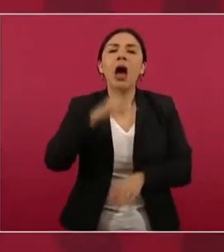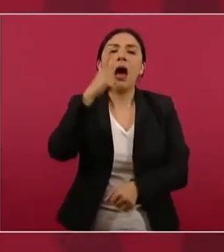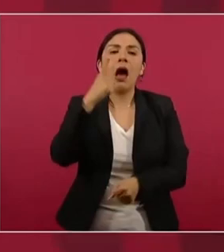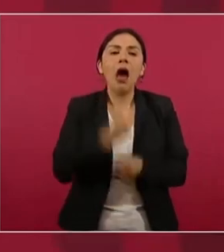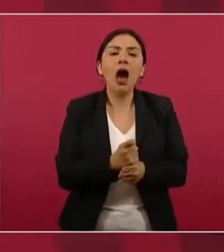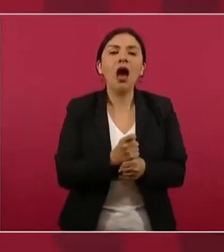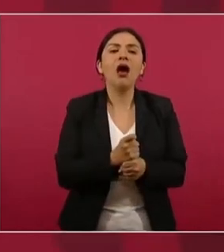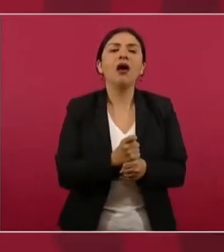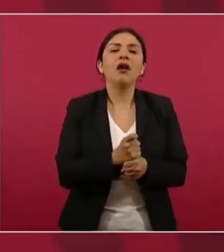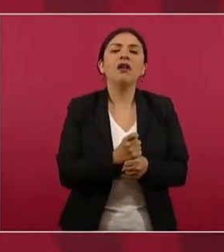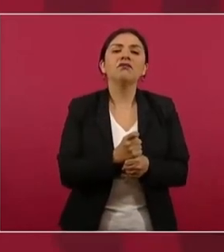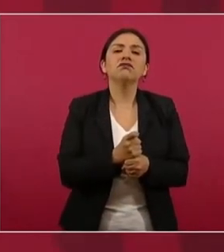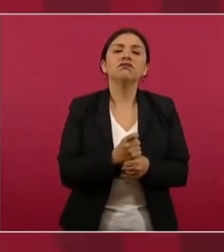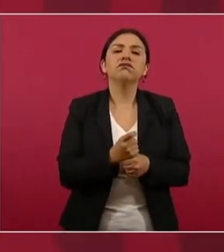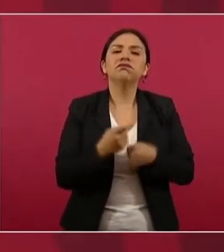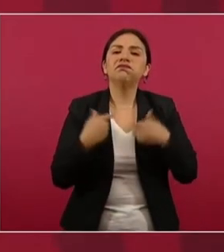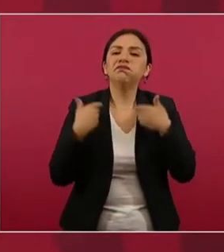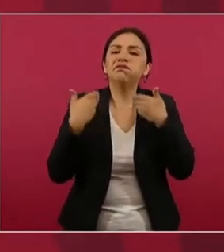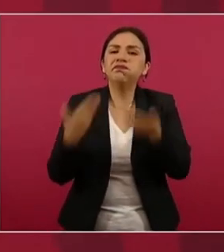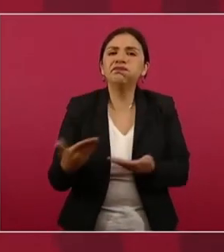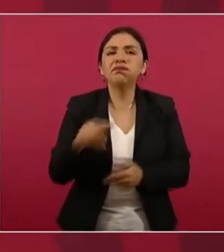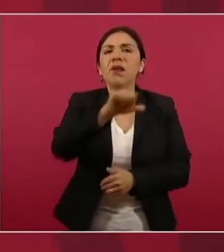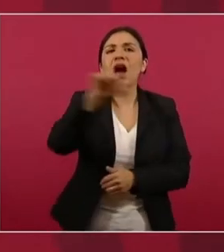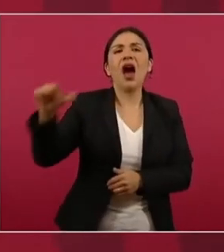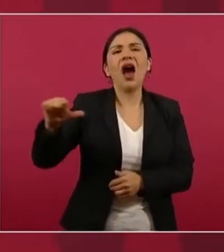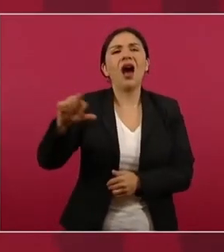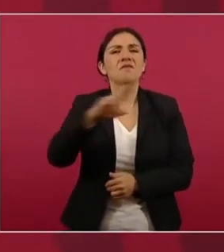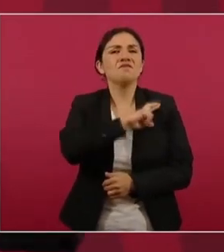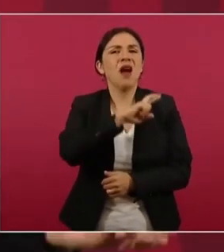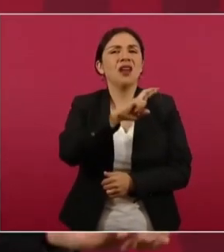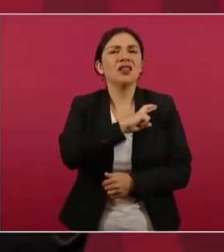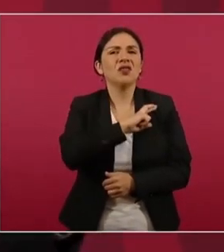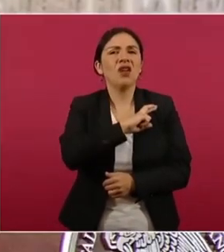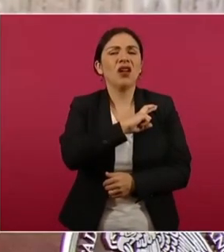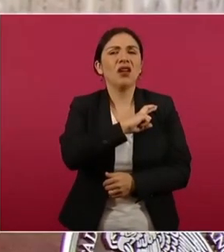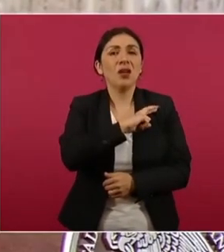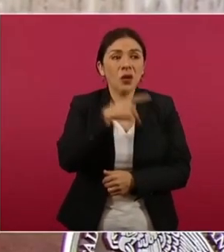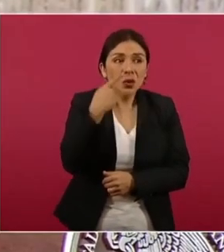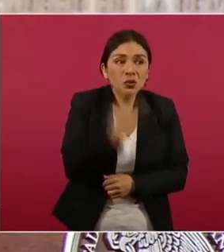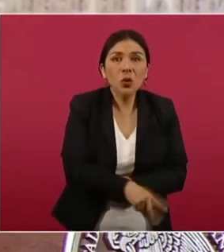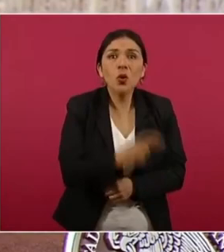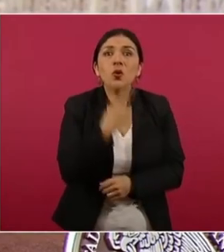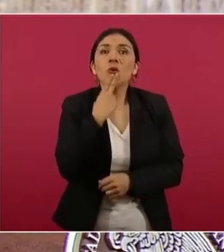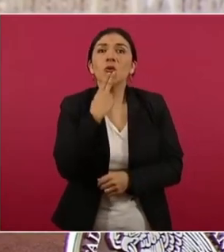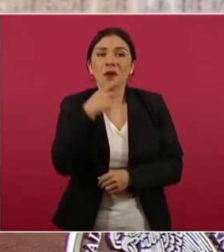a particulares los bienes de la nación,